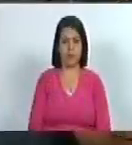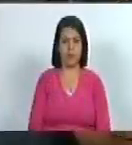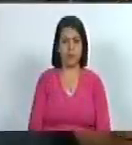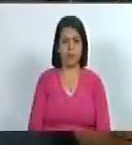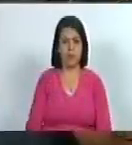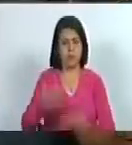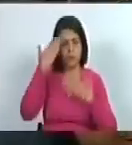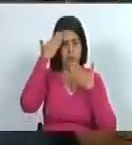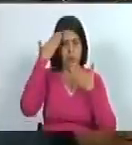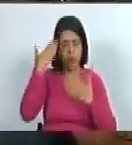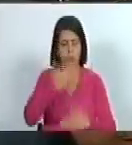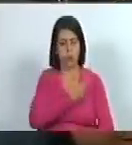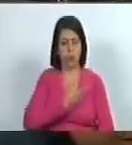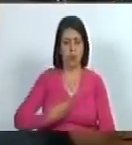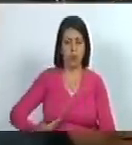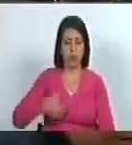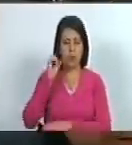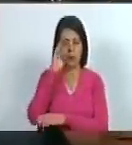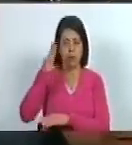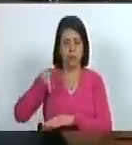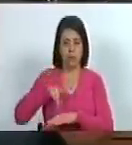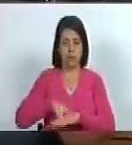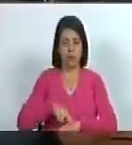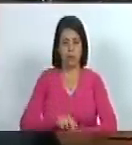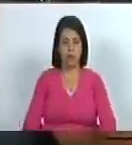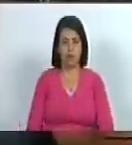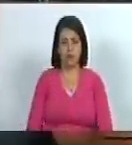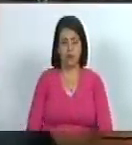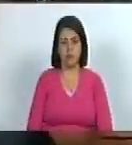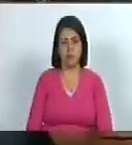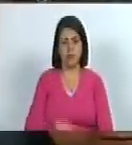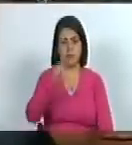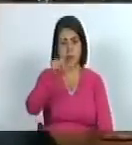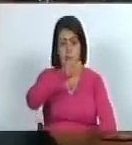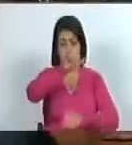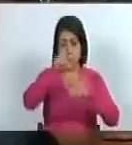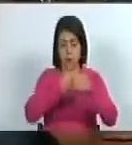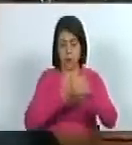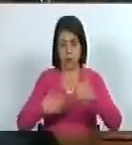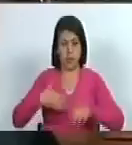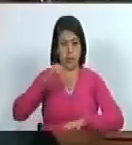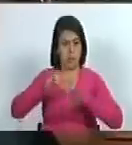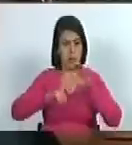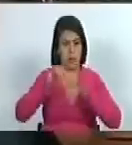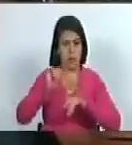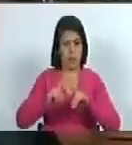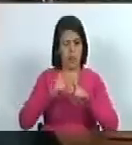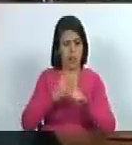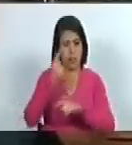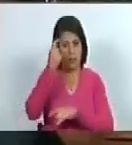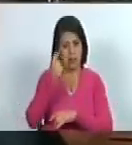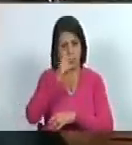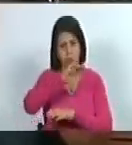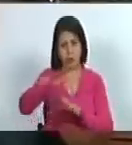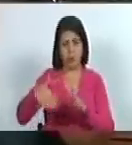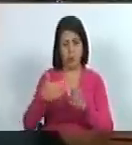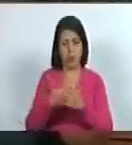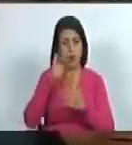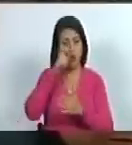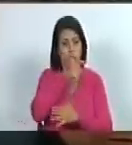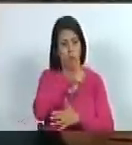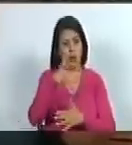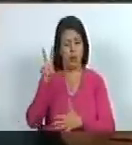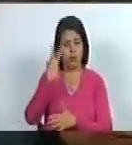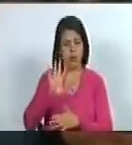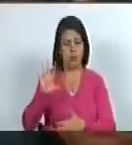saludos ciudadano presidente de la asamblea nacional ciudadano vicepresidente secretaria diputado todos pueblo de